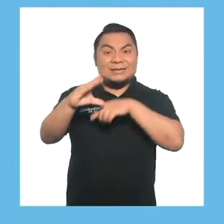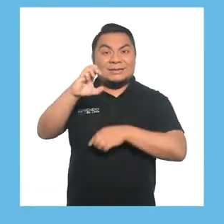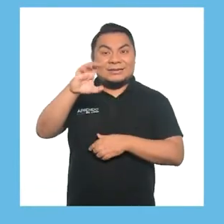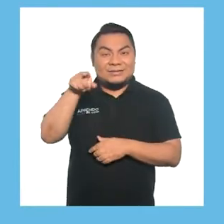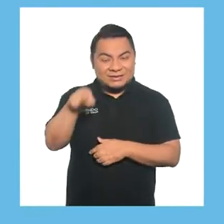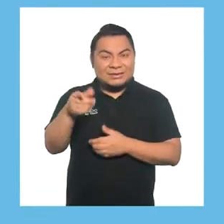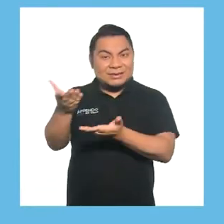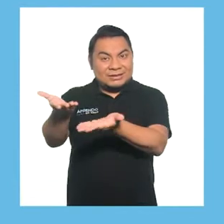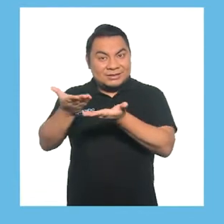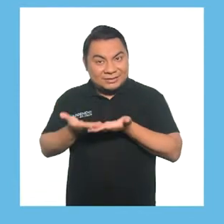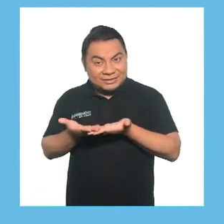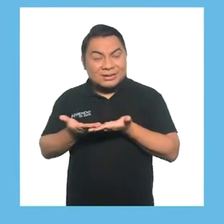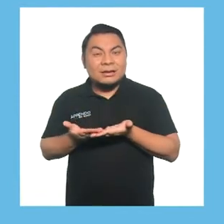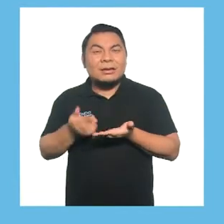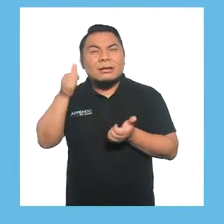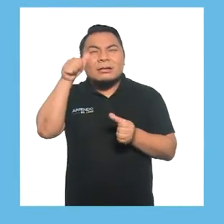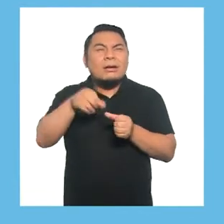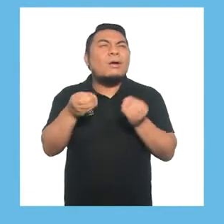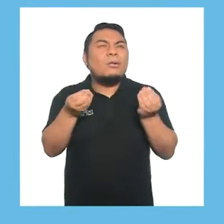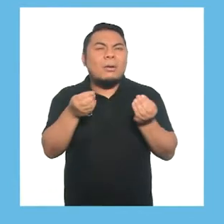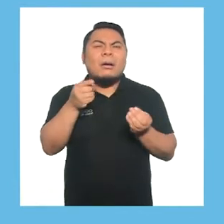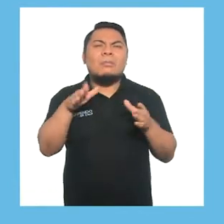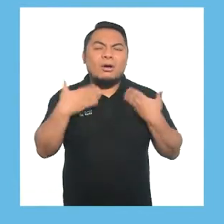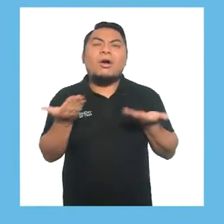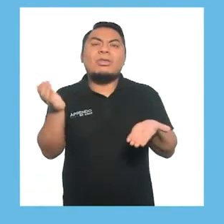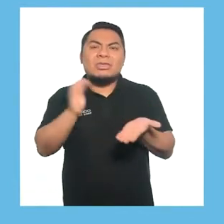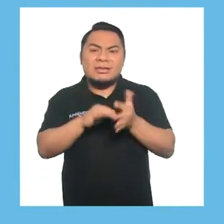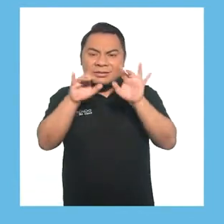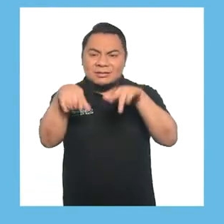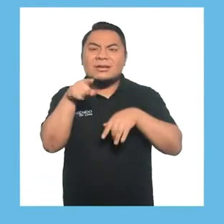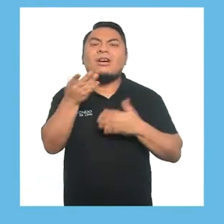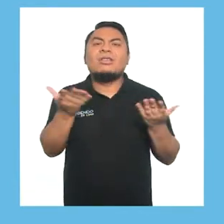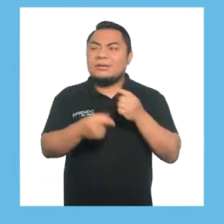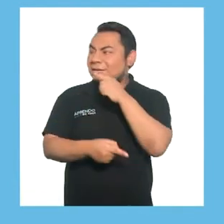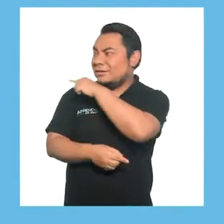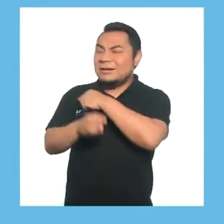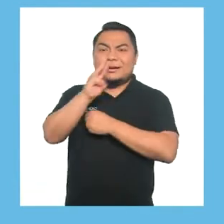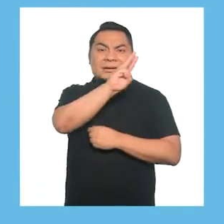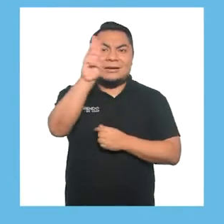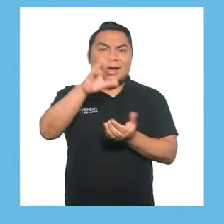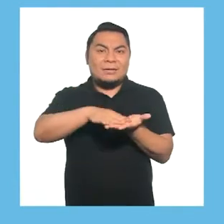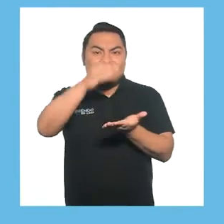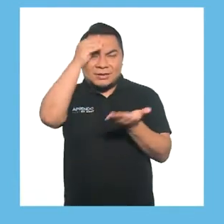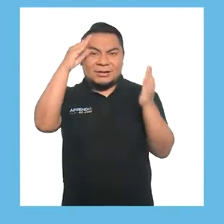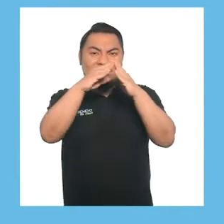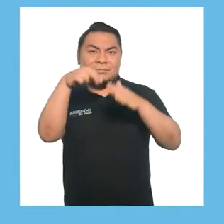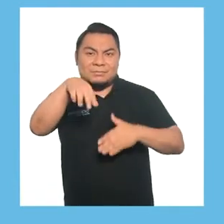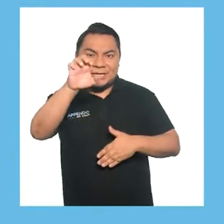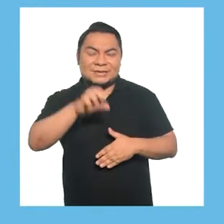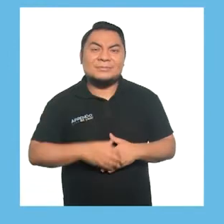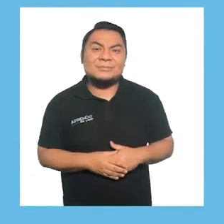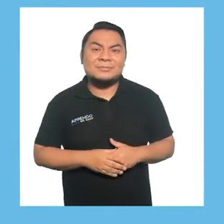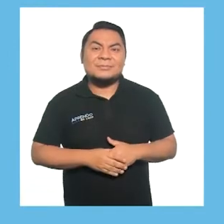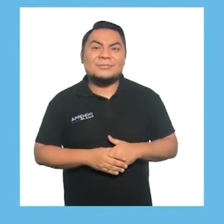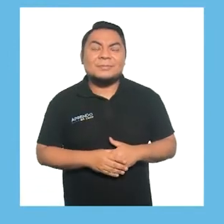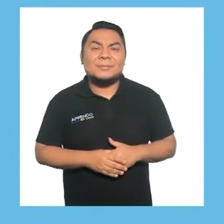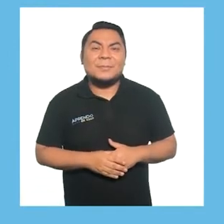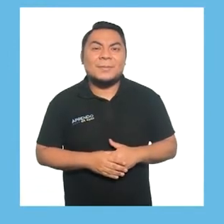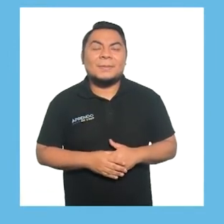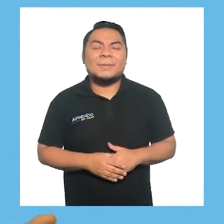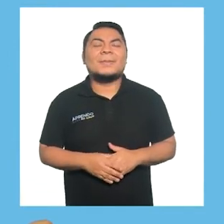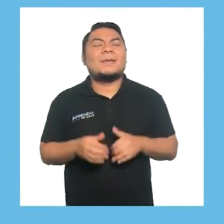especialista de SEBE nos brindó, recuerden que pueden ingresar a www.aprenduencasa.p